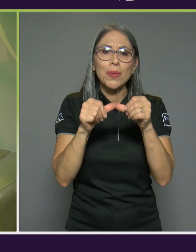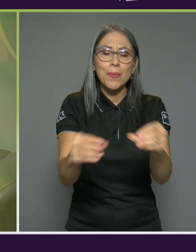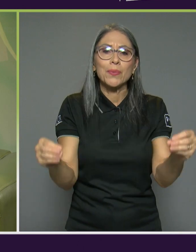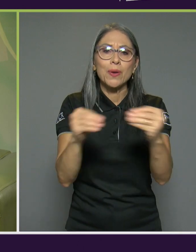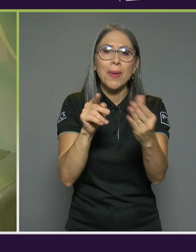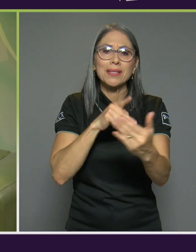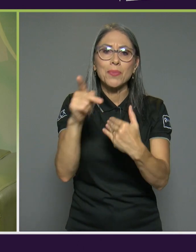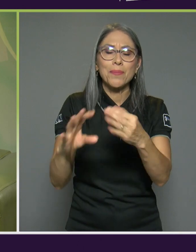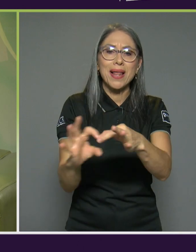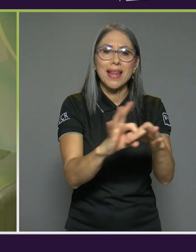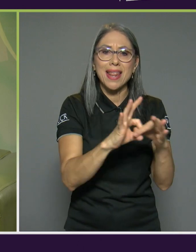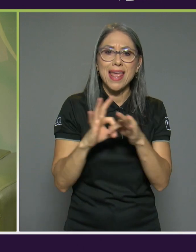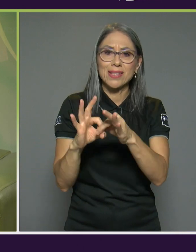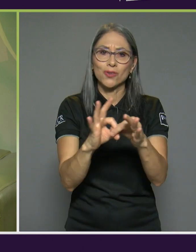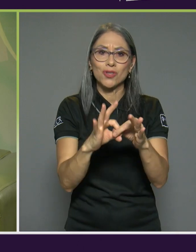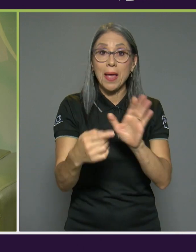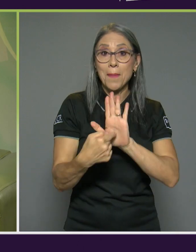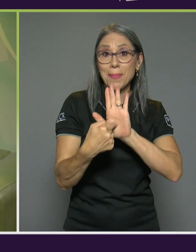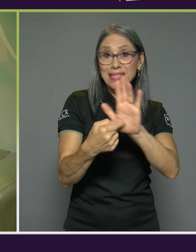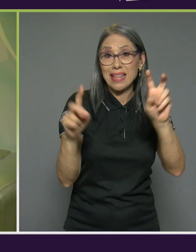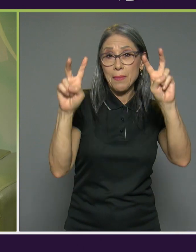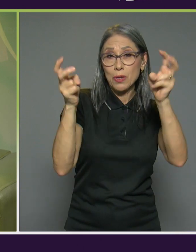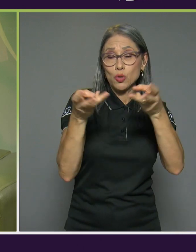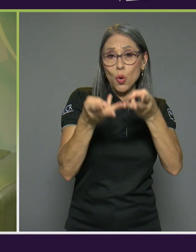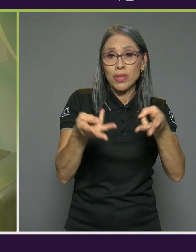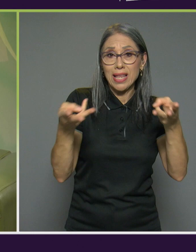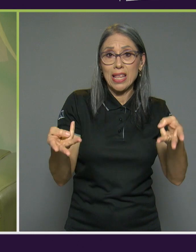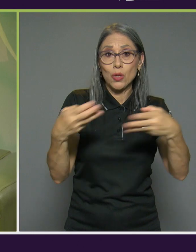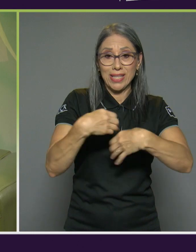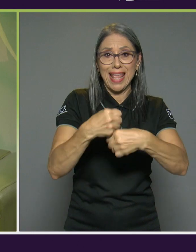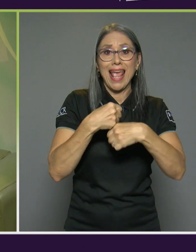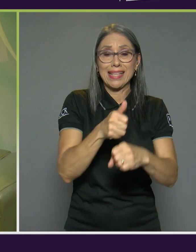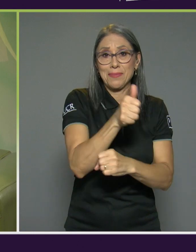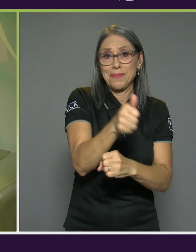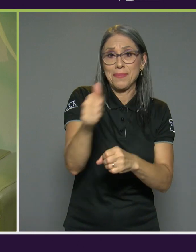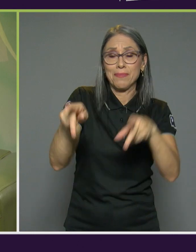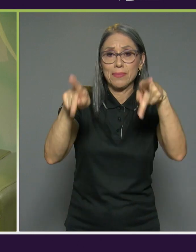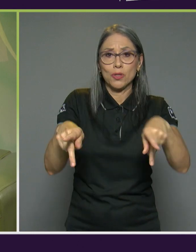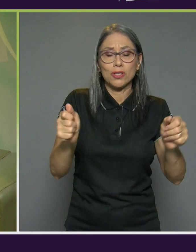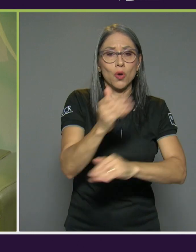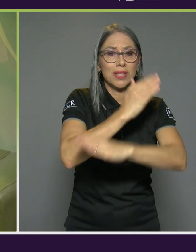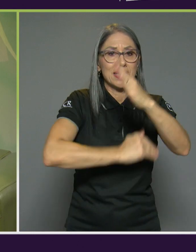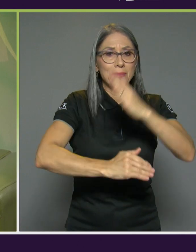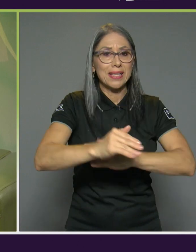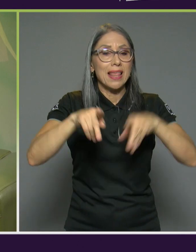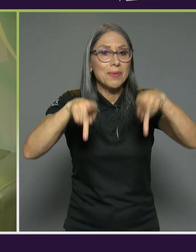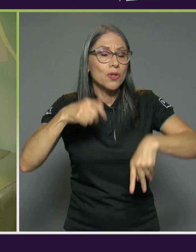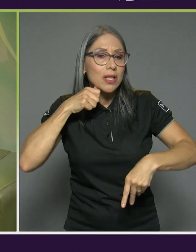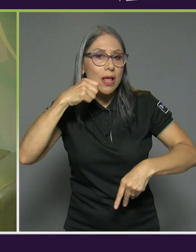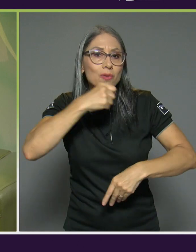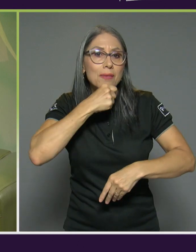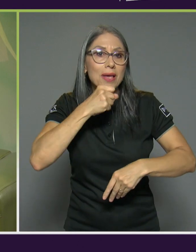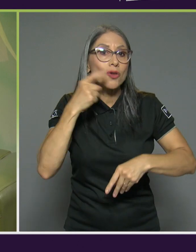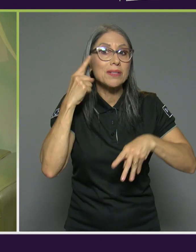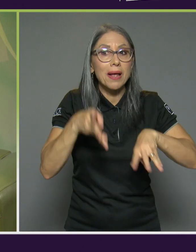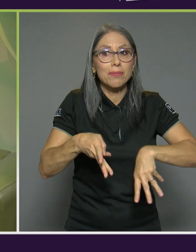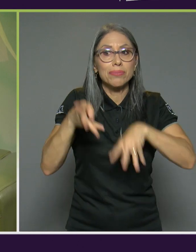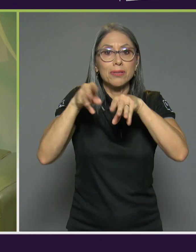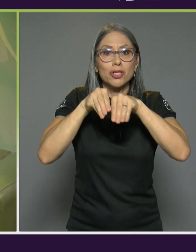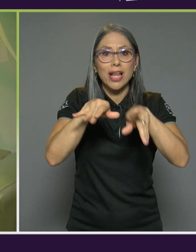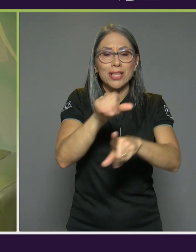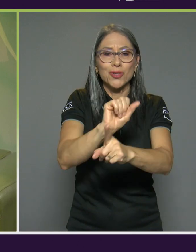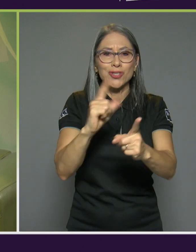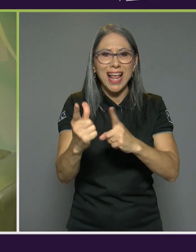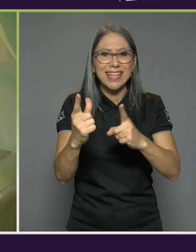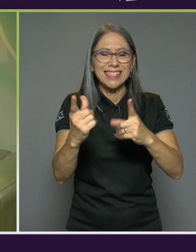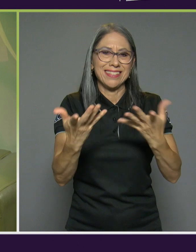nexos le presentaremos contenidos que producen personas con discapacidad y personas adultas mayores para las redes sociales cuéntenos sobre